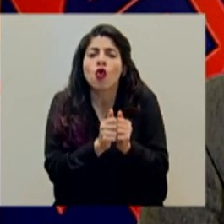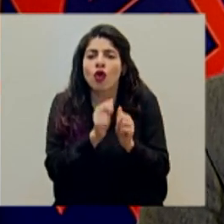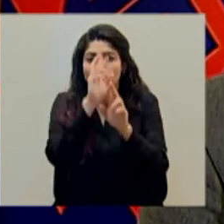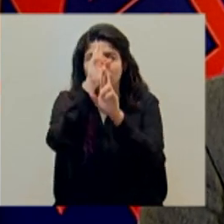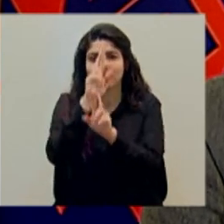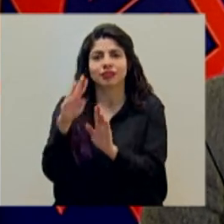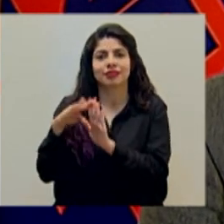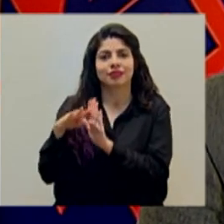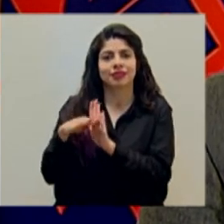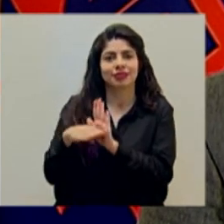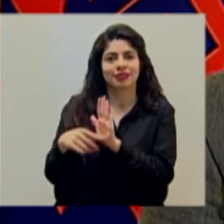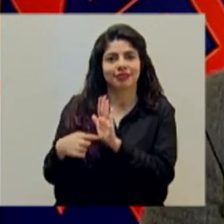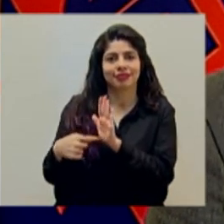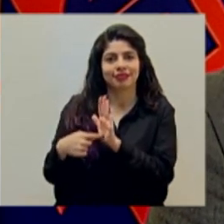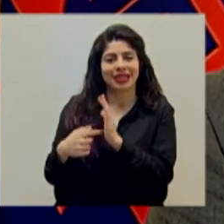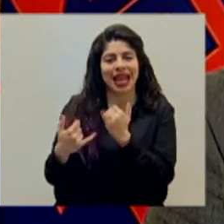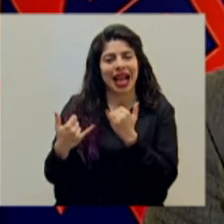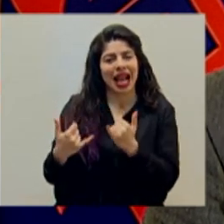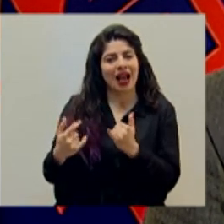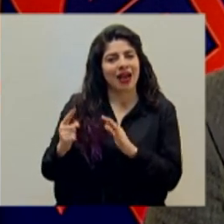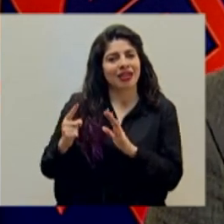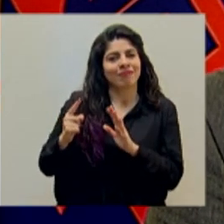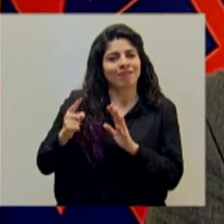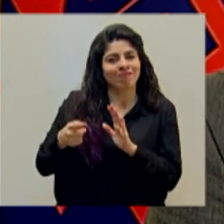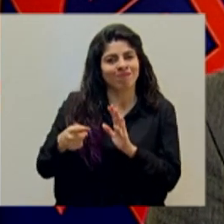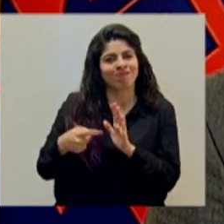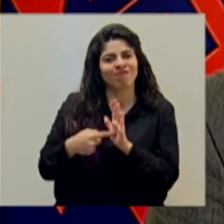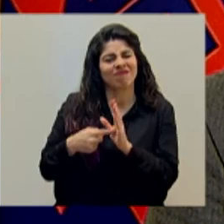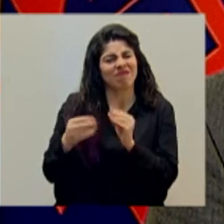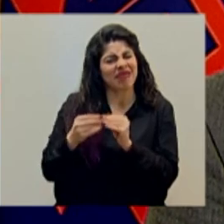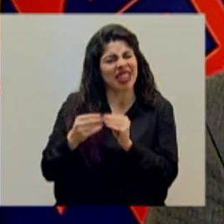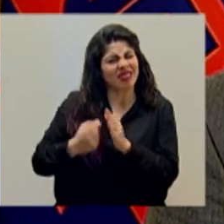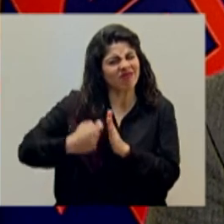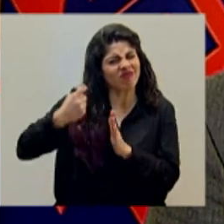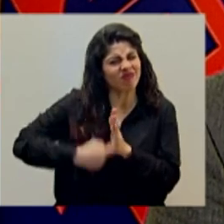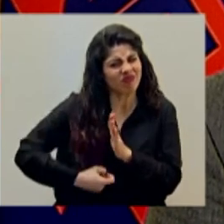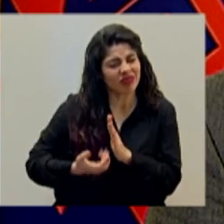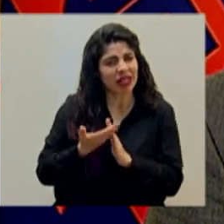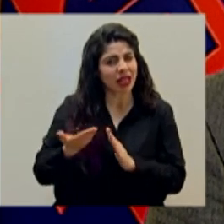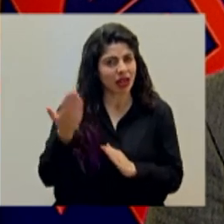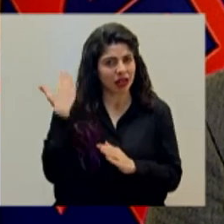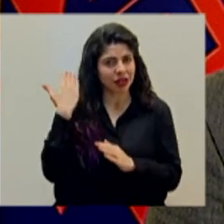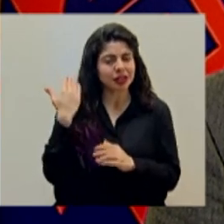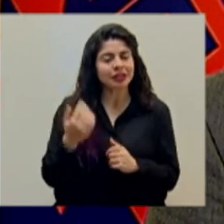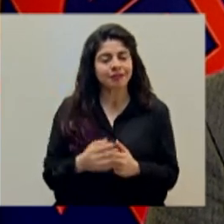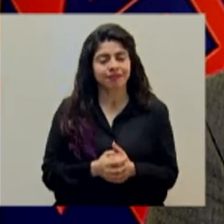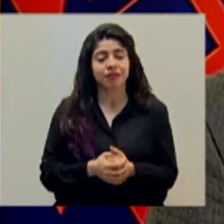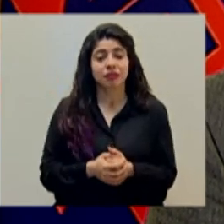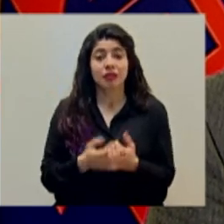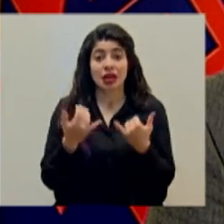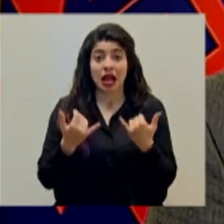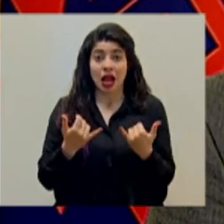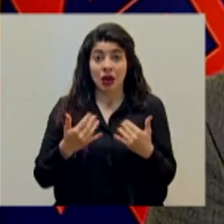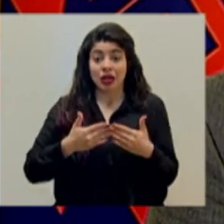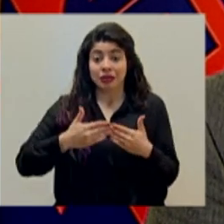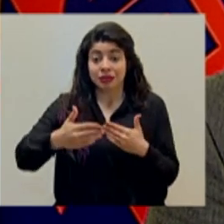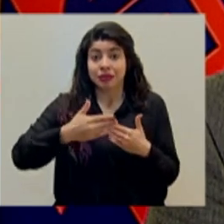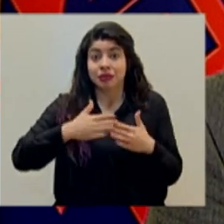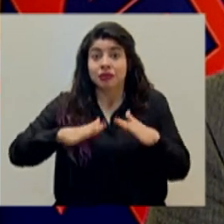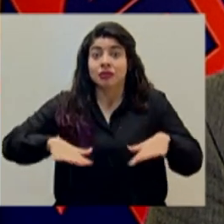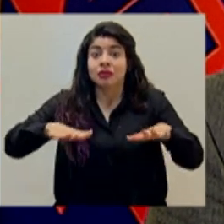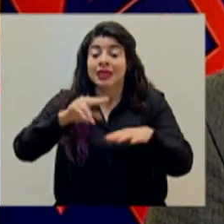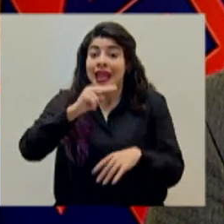de prevención ahora de aplicación de la forma más estricta posible. Vamos a tener que en medio de este ambiente